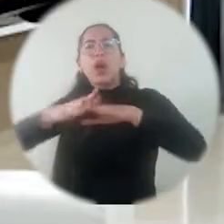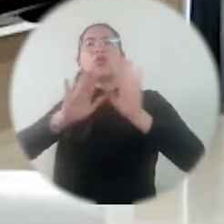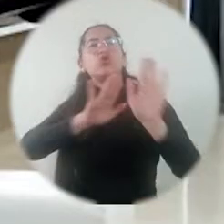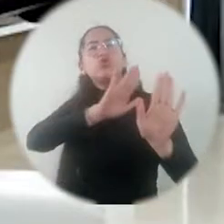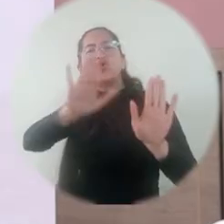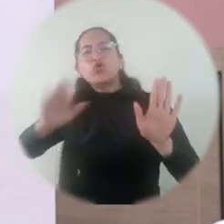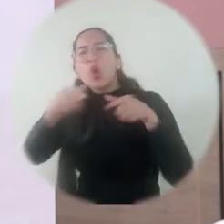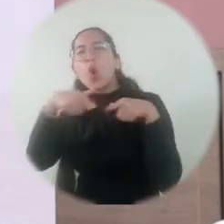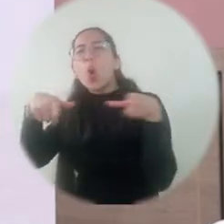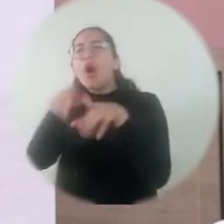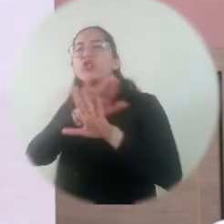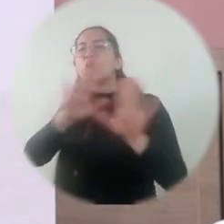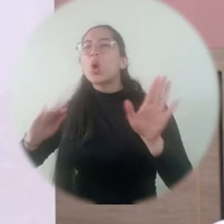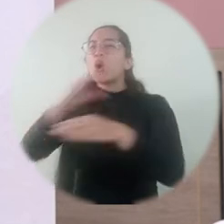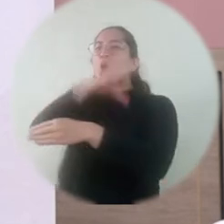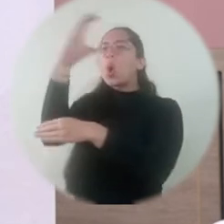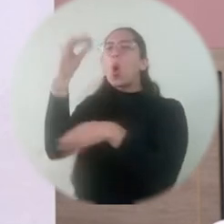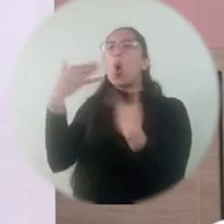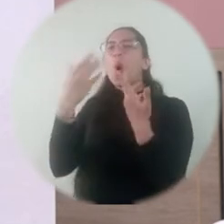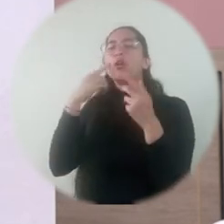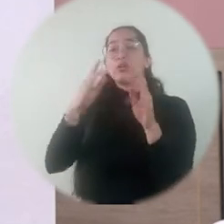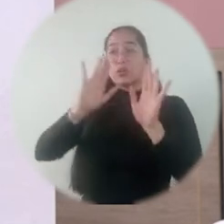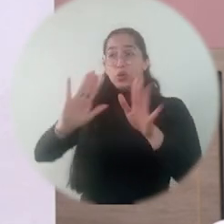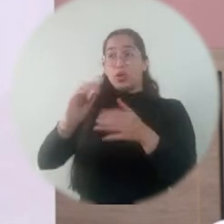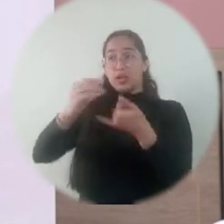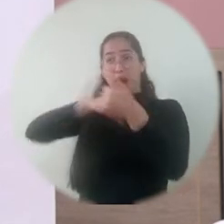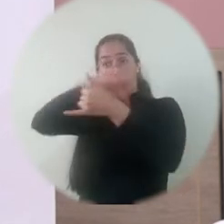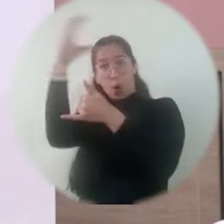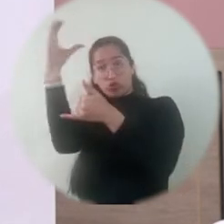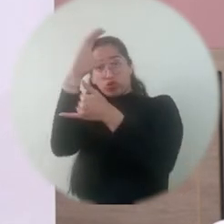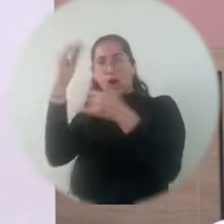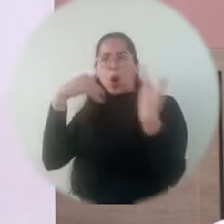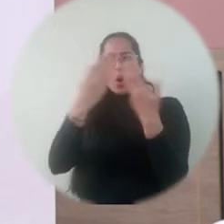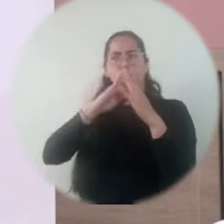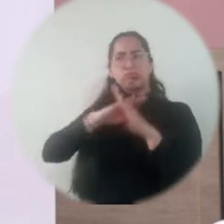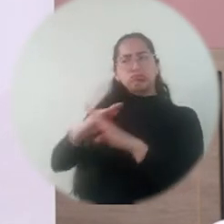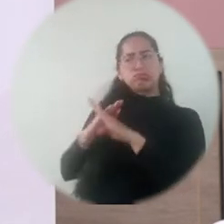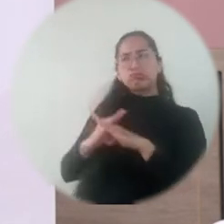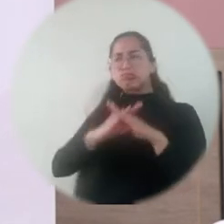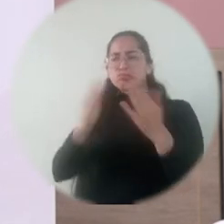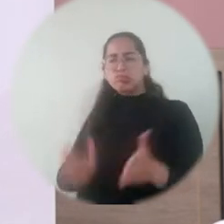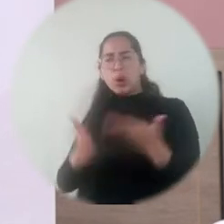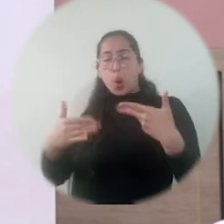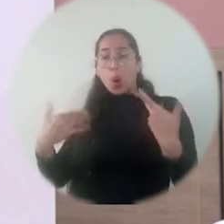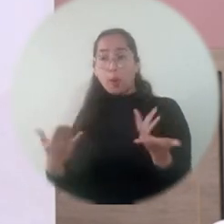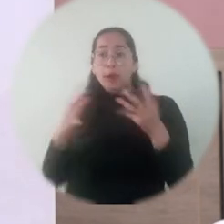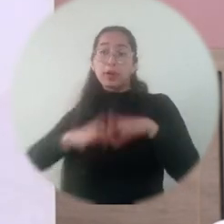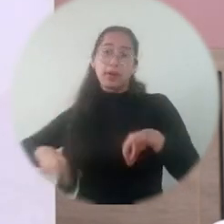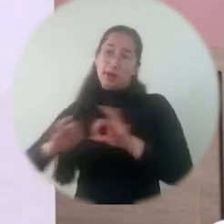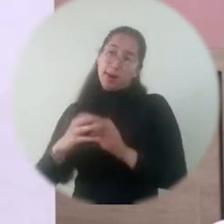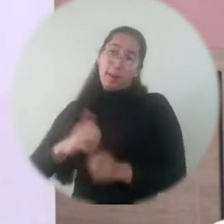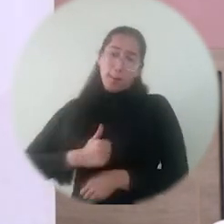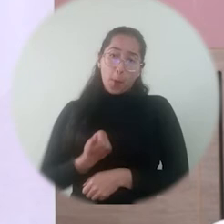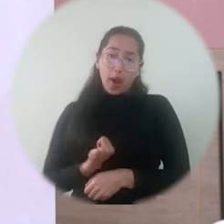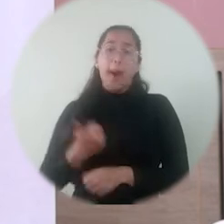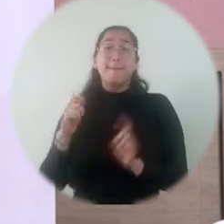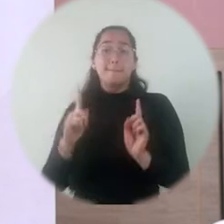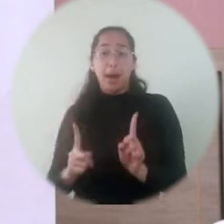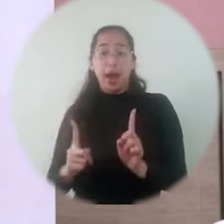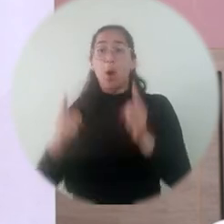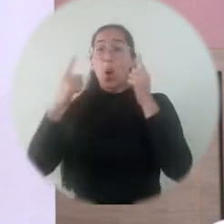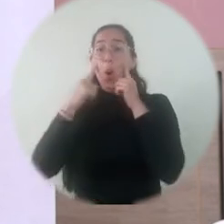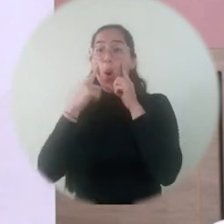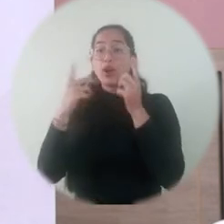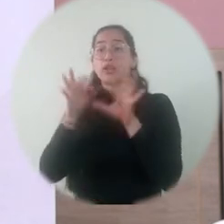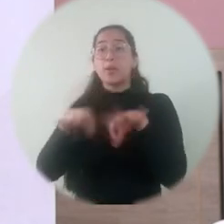zonas costeras. Repensemos nuestros océanos, cómo aprovecharlos sosteniblemente, cómo poder sacarle el mejor provecho,